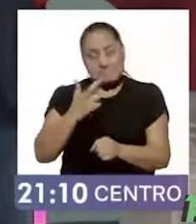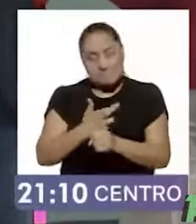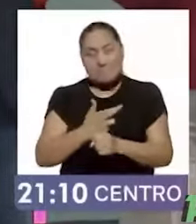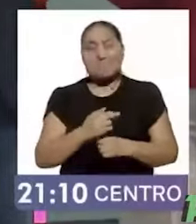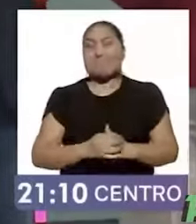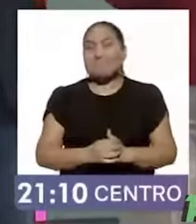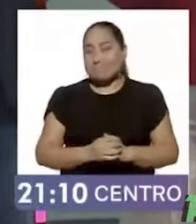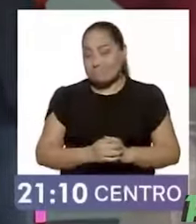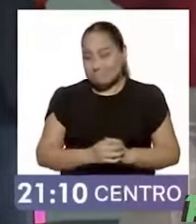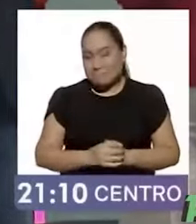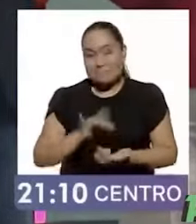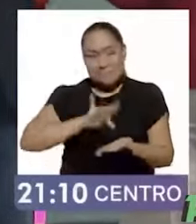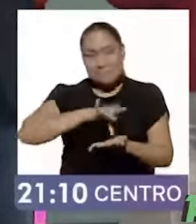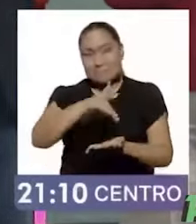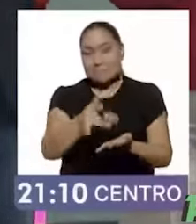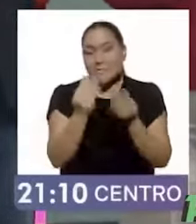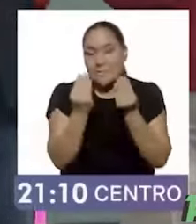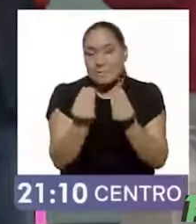gracias!